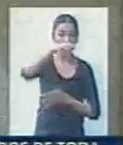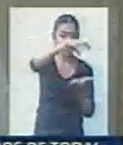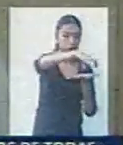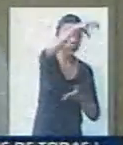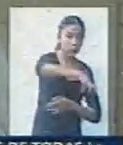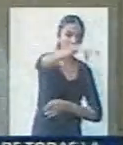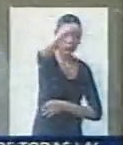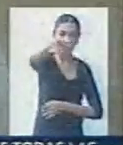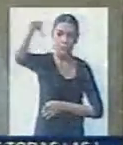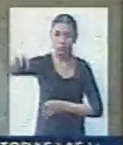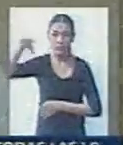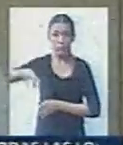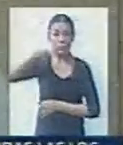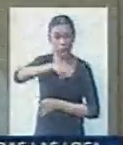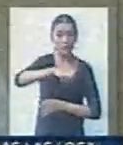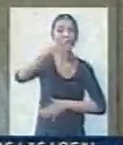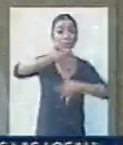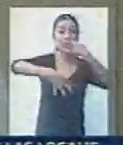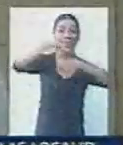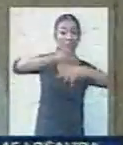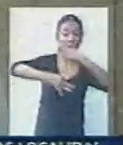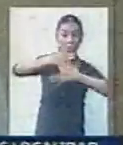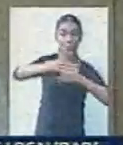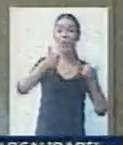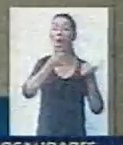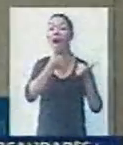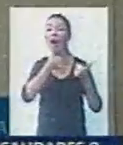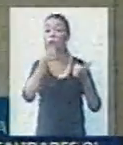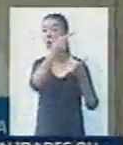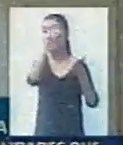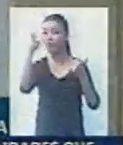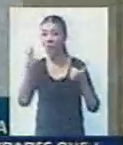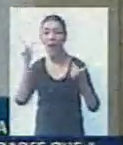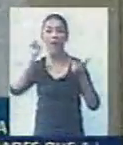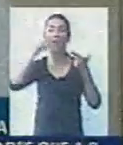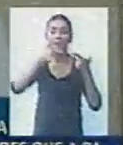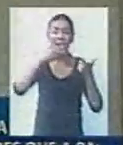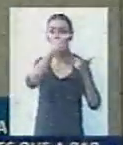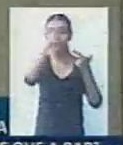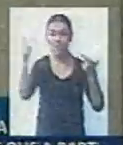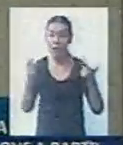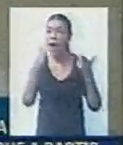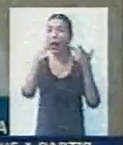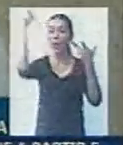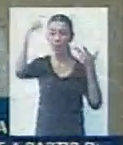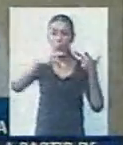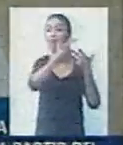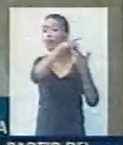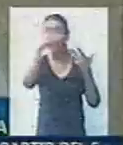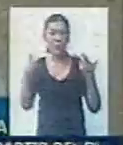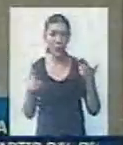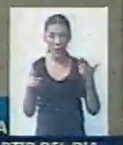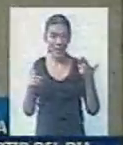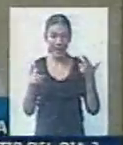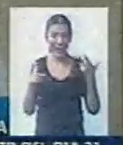Un loteo, para que sea poder, digamos, inscribirse como tal, tiene que tener todos los servicios. Pero se adelantan las ventas,